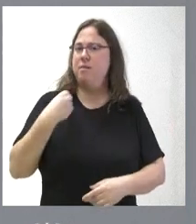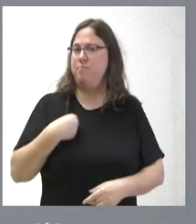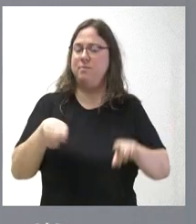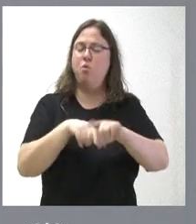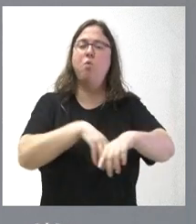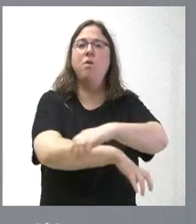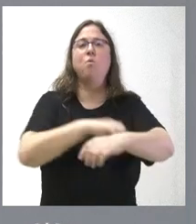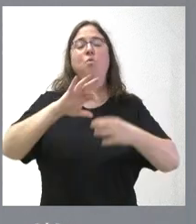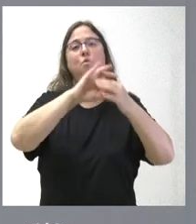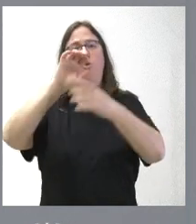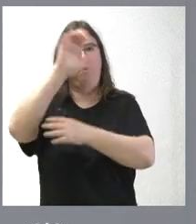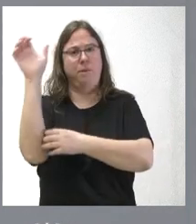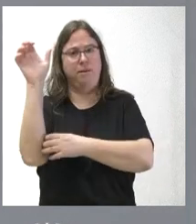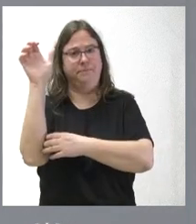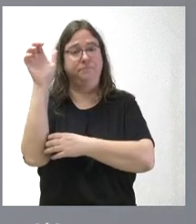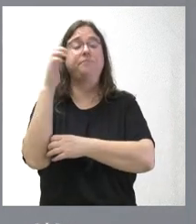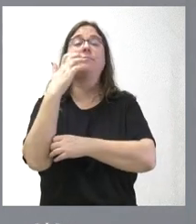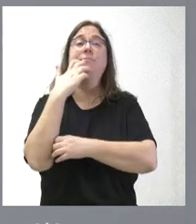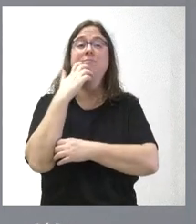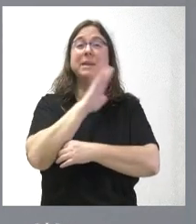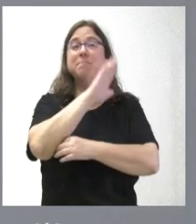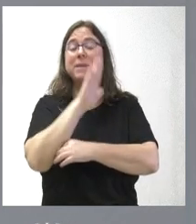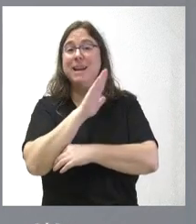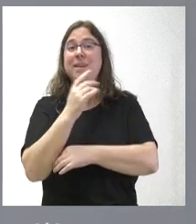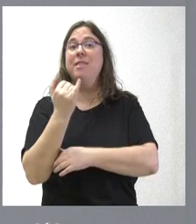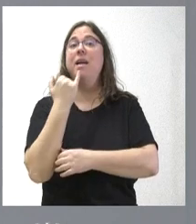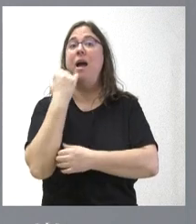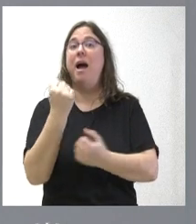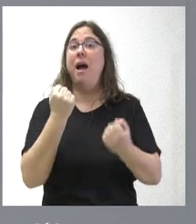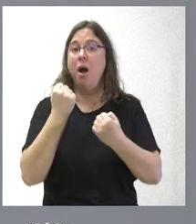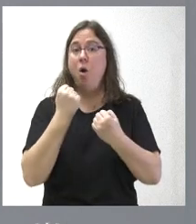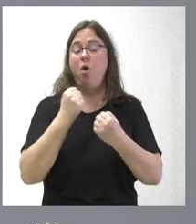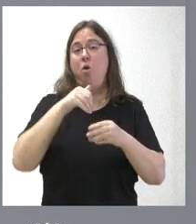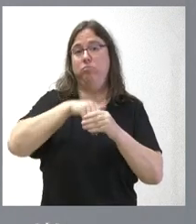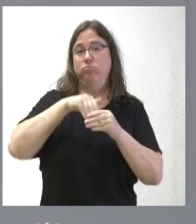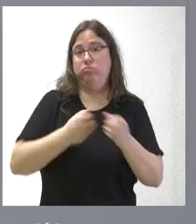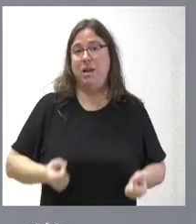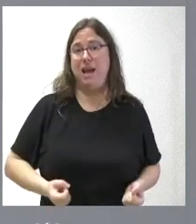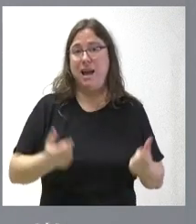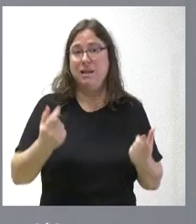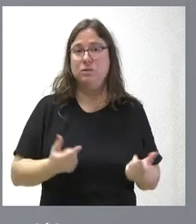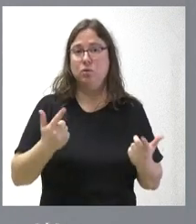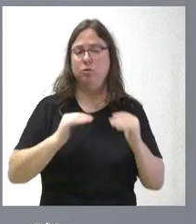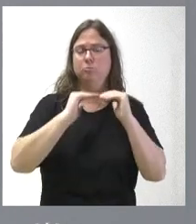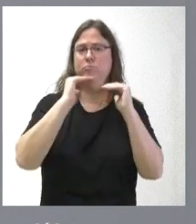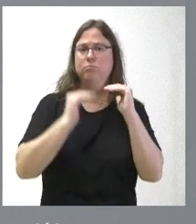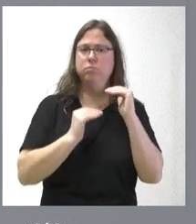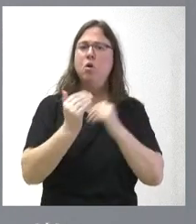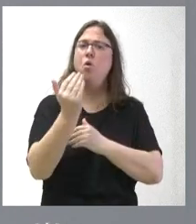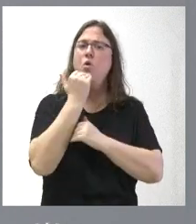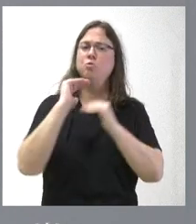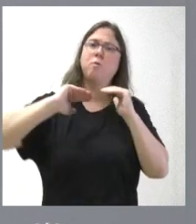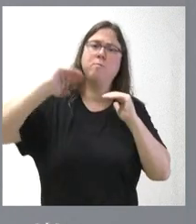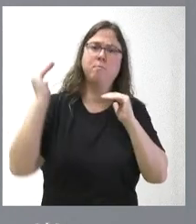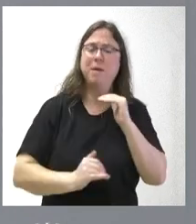Europea. Se conseguirá, según se prevé, un ahorro en términos de eficiencia energética de reducción de consumo de